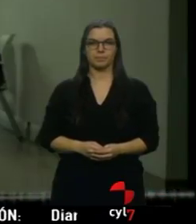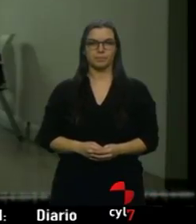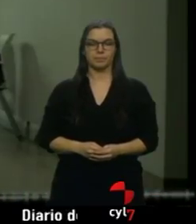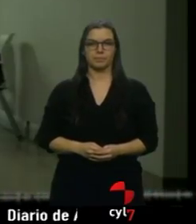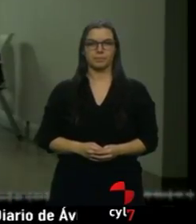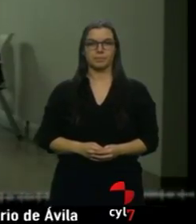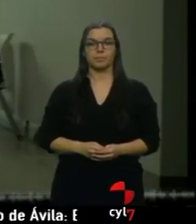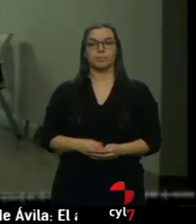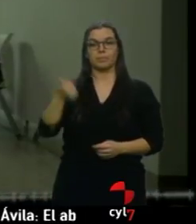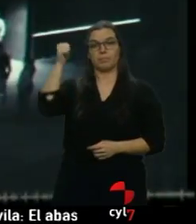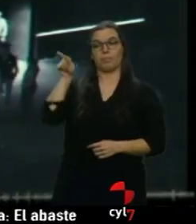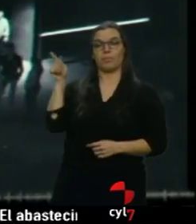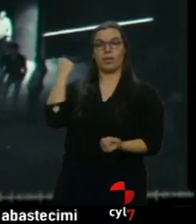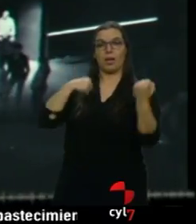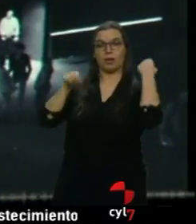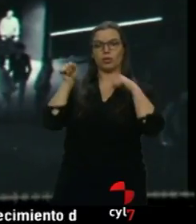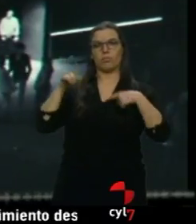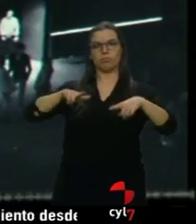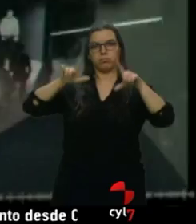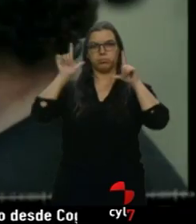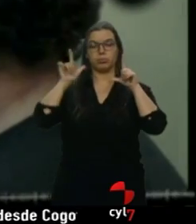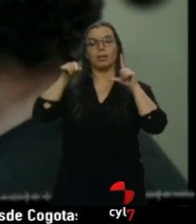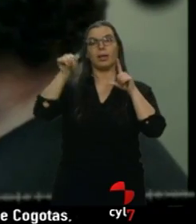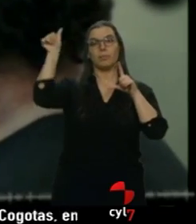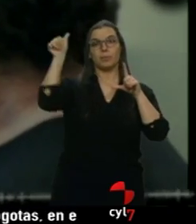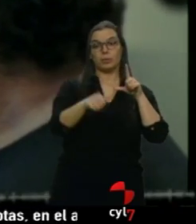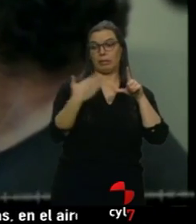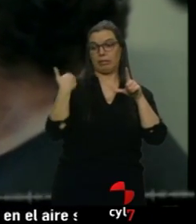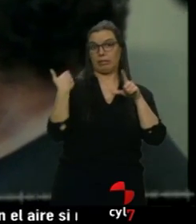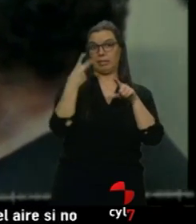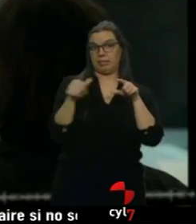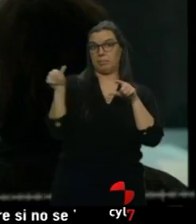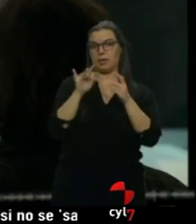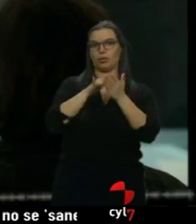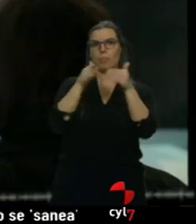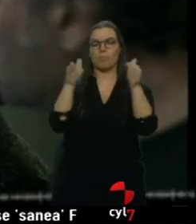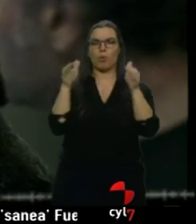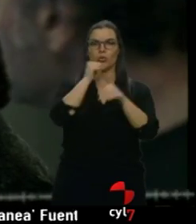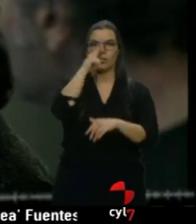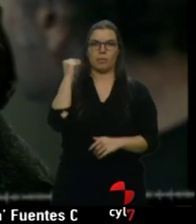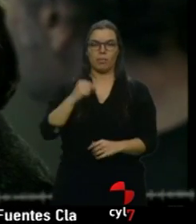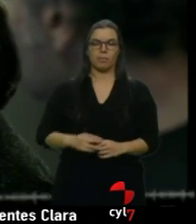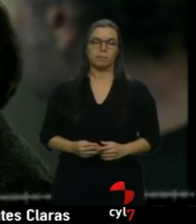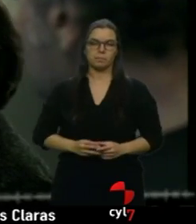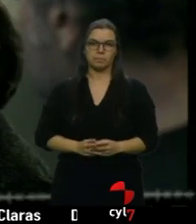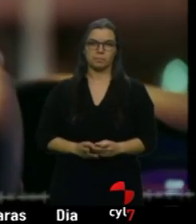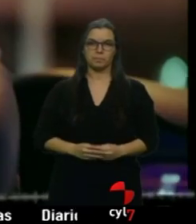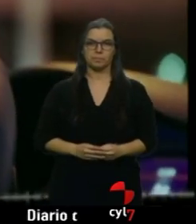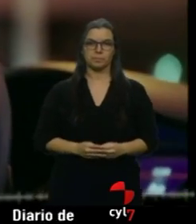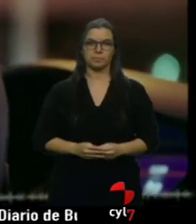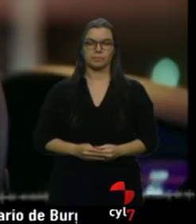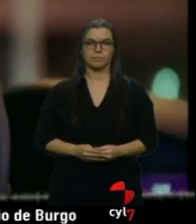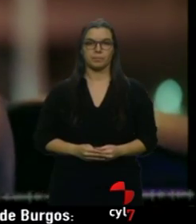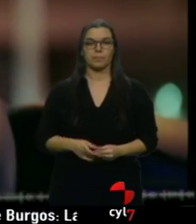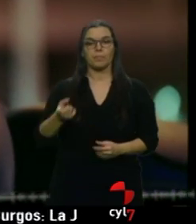José Coronado protagoniza la película que inauguró la Seminci hace solo unas semanas el agresor o los agresores no se llevaron ni la cartera ni el